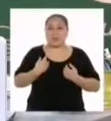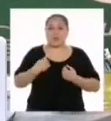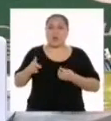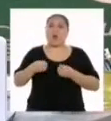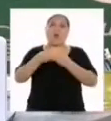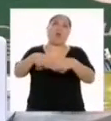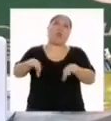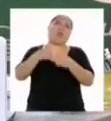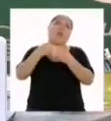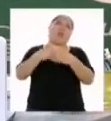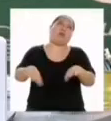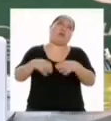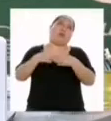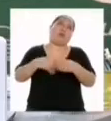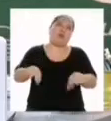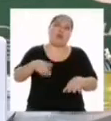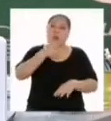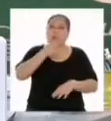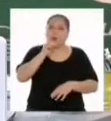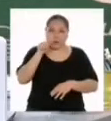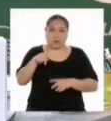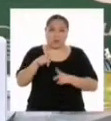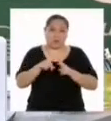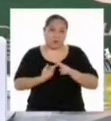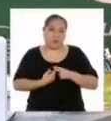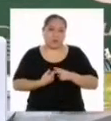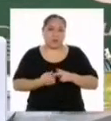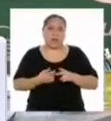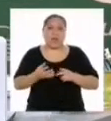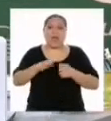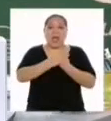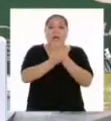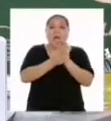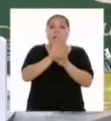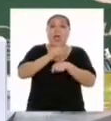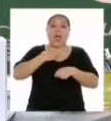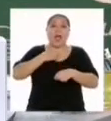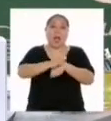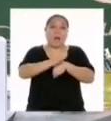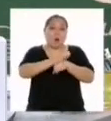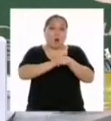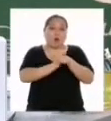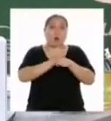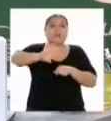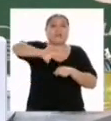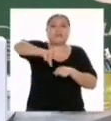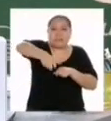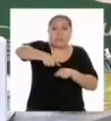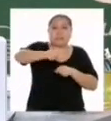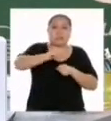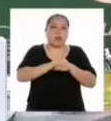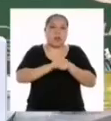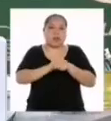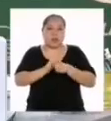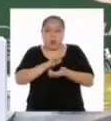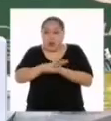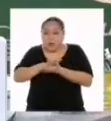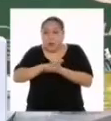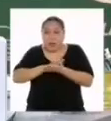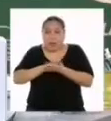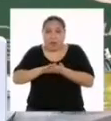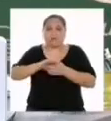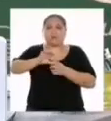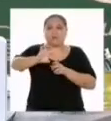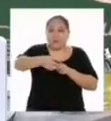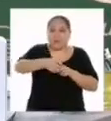agua es un buen comienzo. Cerrar el caño mientras nos enjabonamos las manos o limpiamos los platos. Tomar duchas cortas o